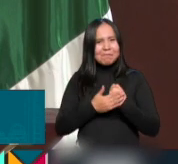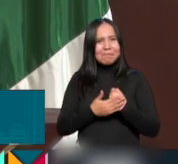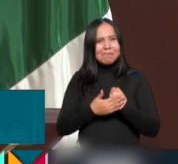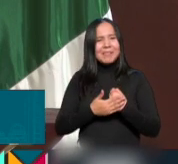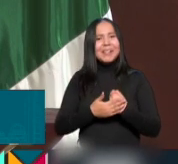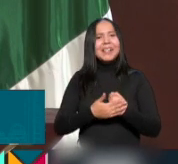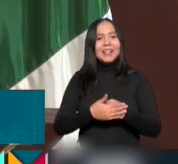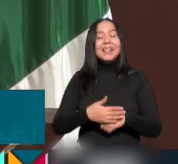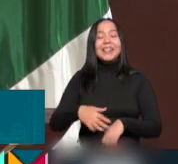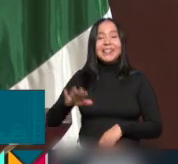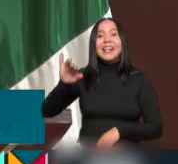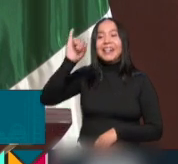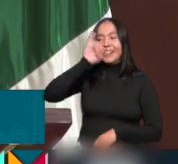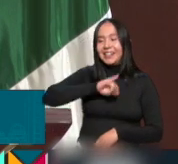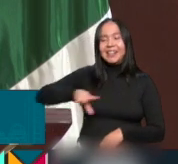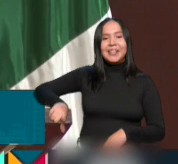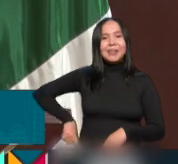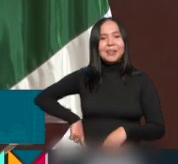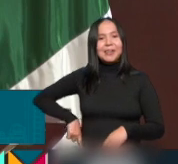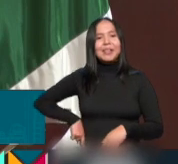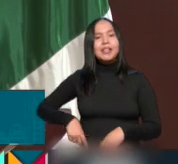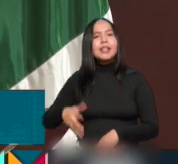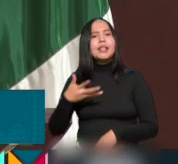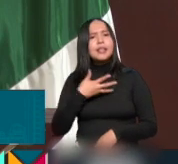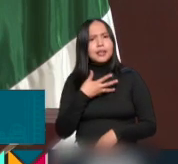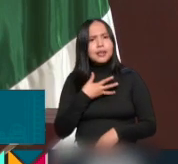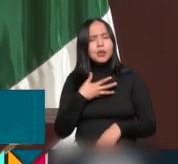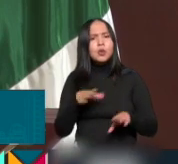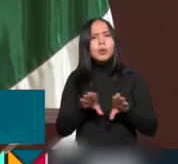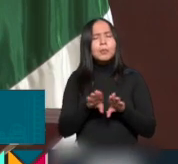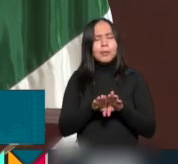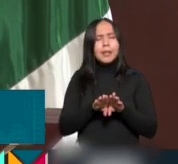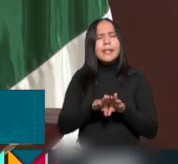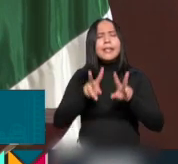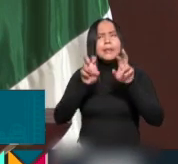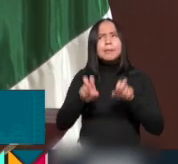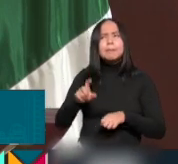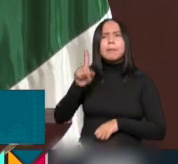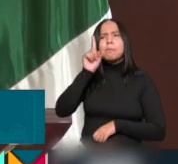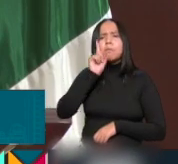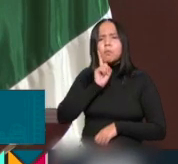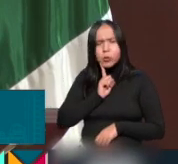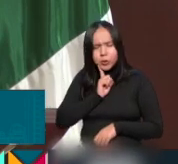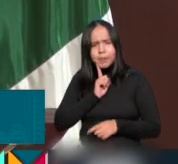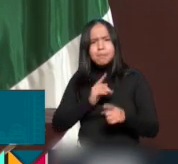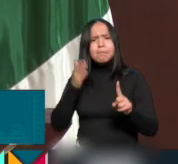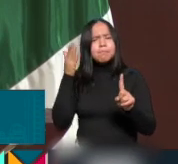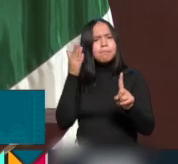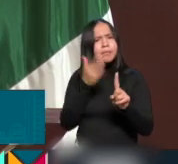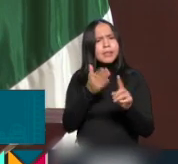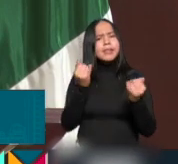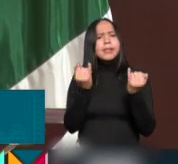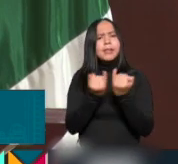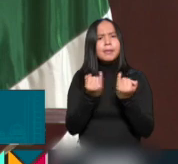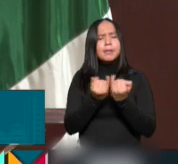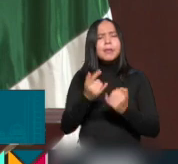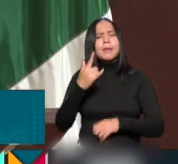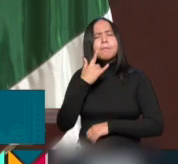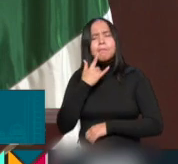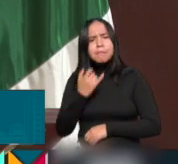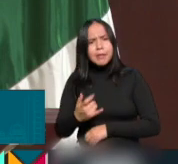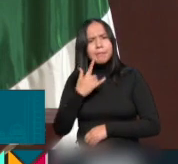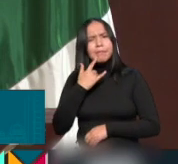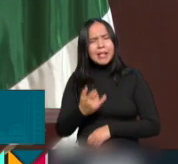jefa de gobierno con convicción feminista que luchó desde las periferias